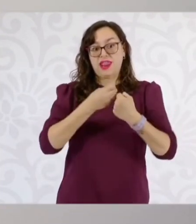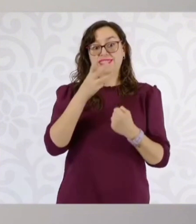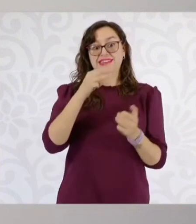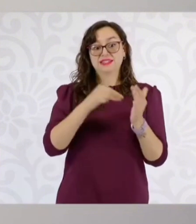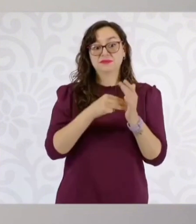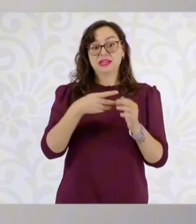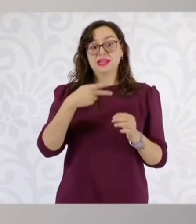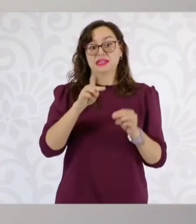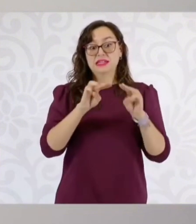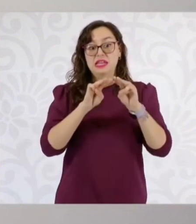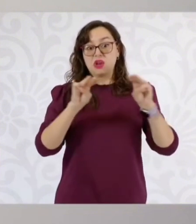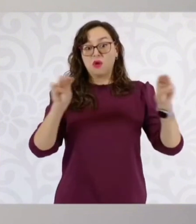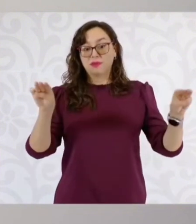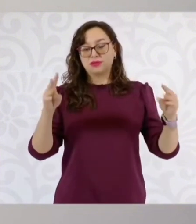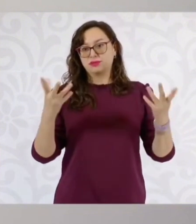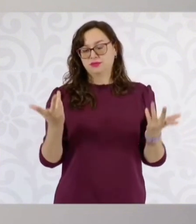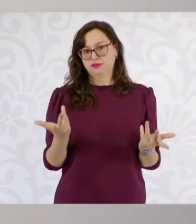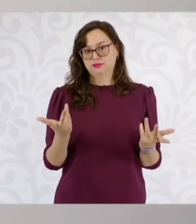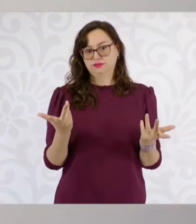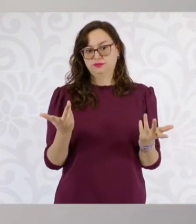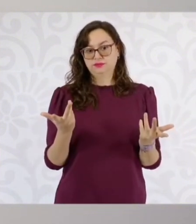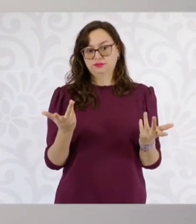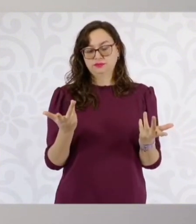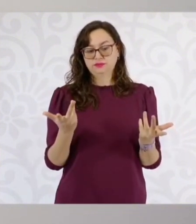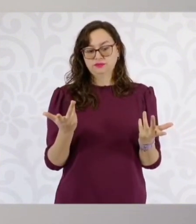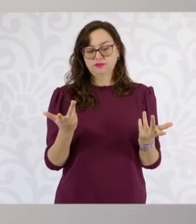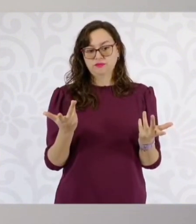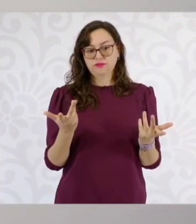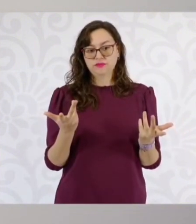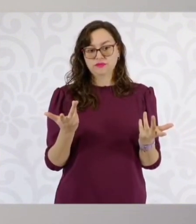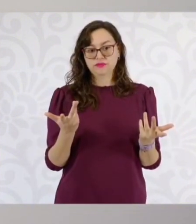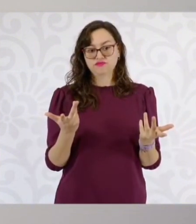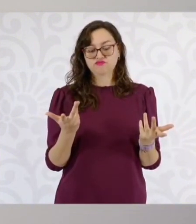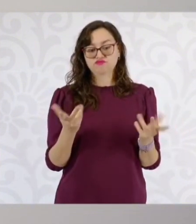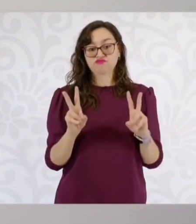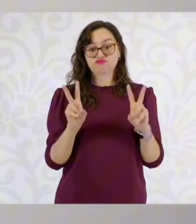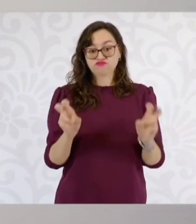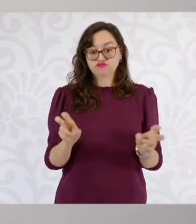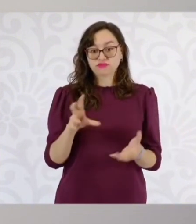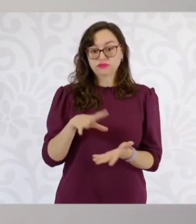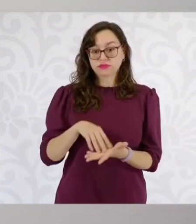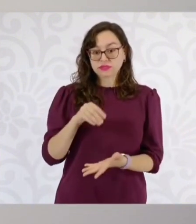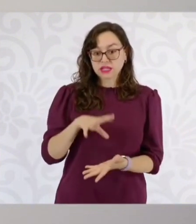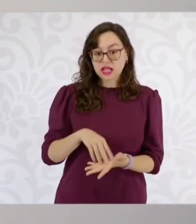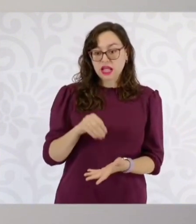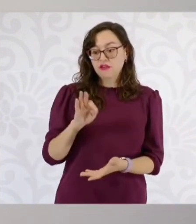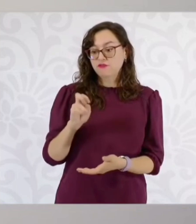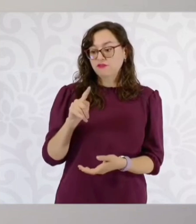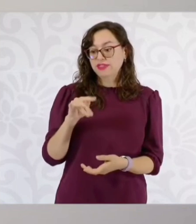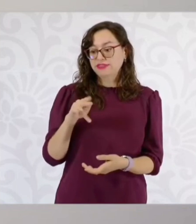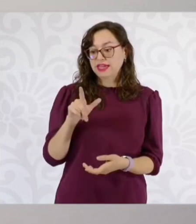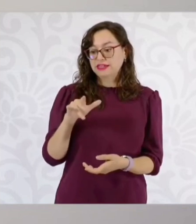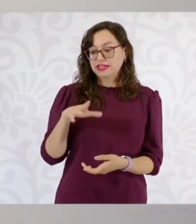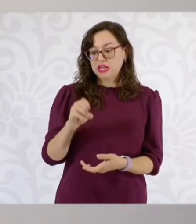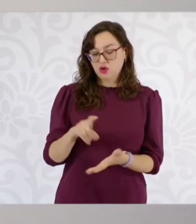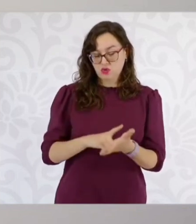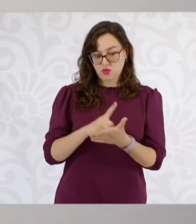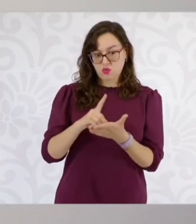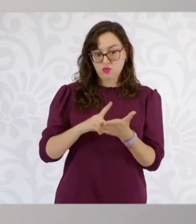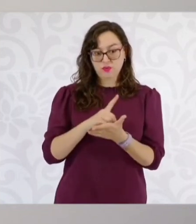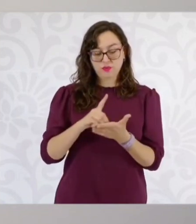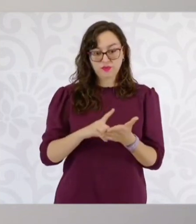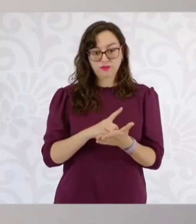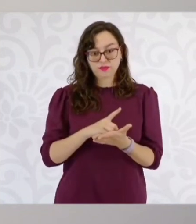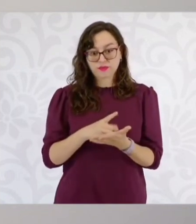kilómetros. La entrada de Fentanilo a Estados Unidos, pues